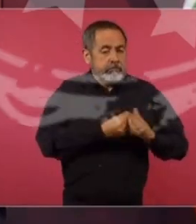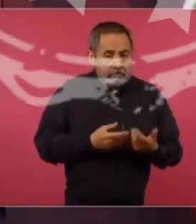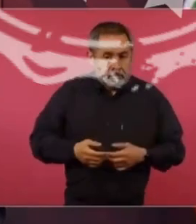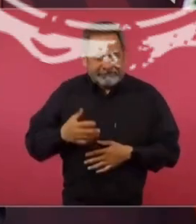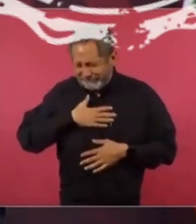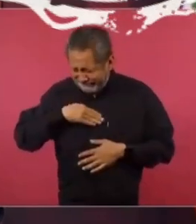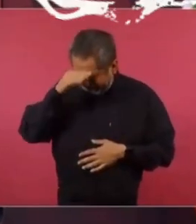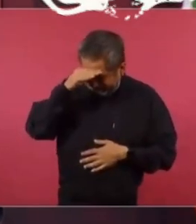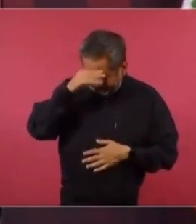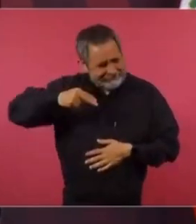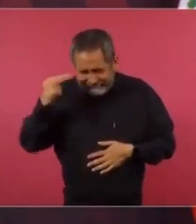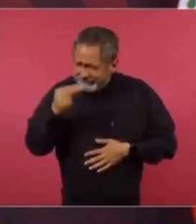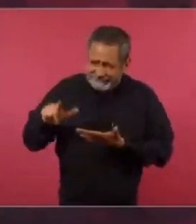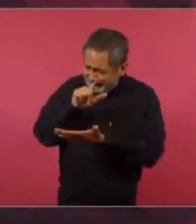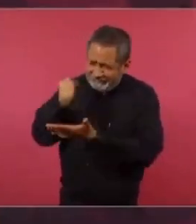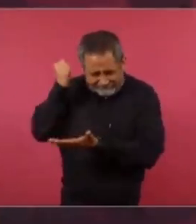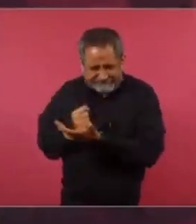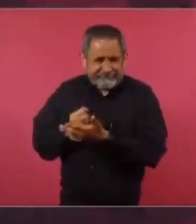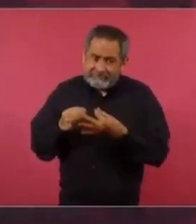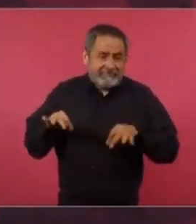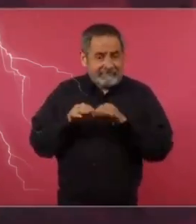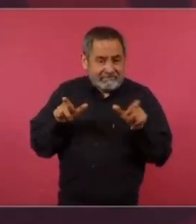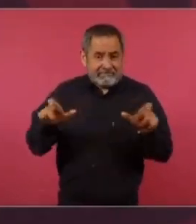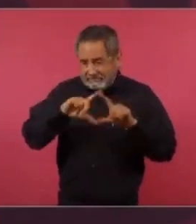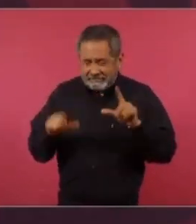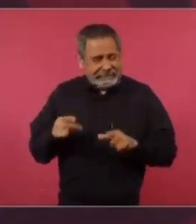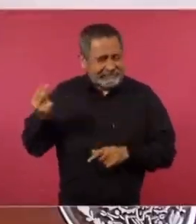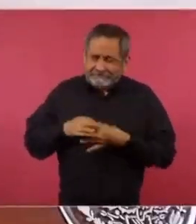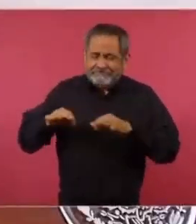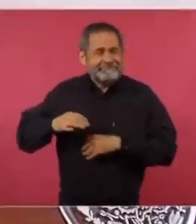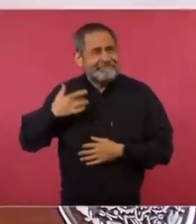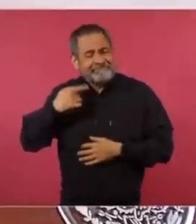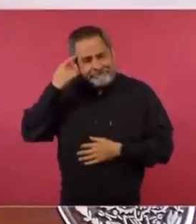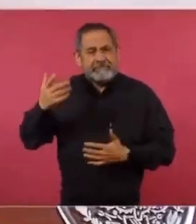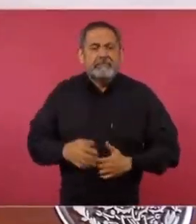Pero como me interesaba tanto, porque estamos hablando de la Guardia Nacional.